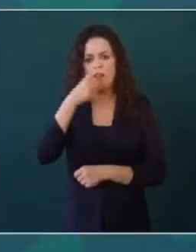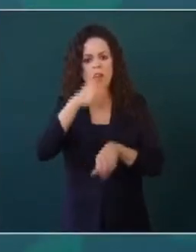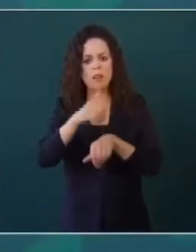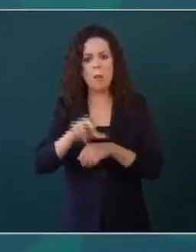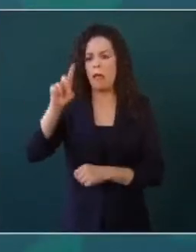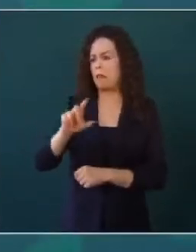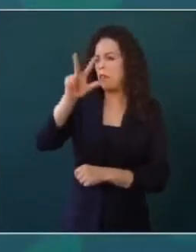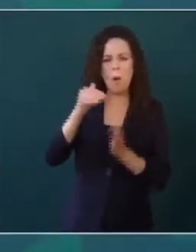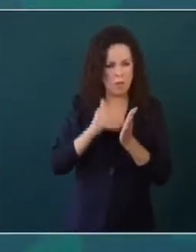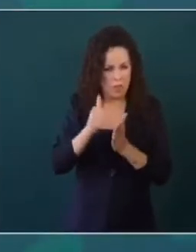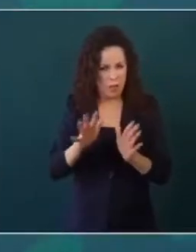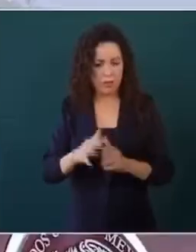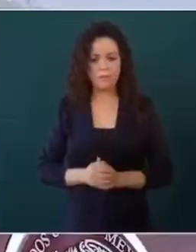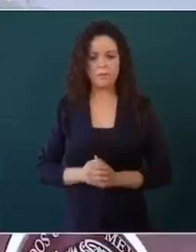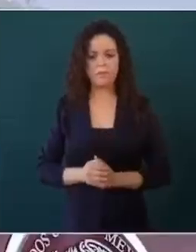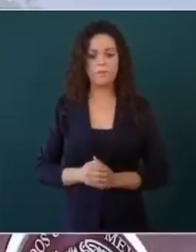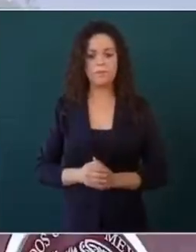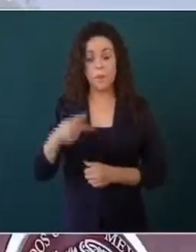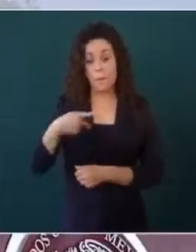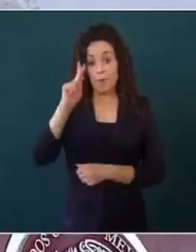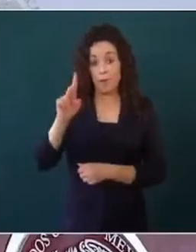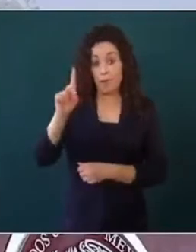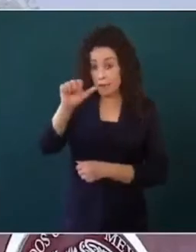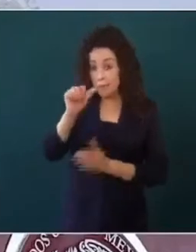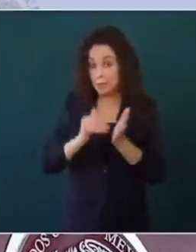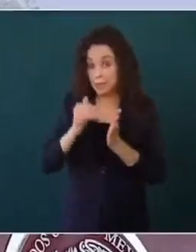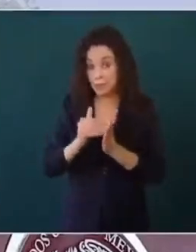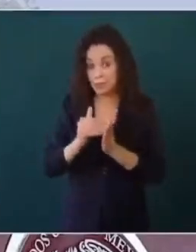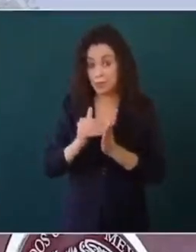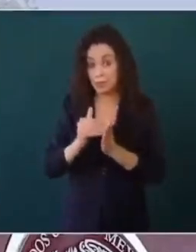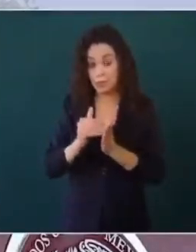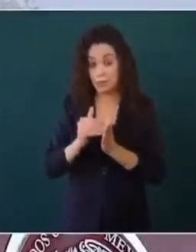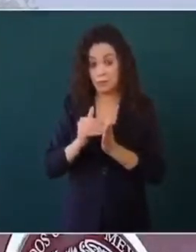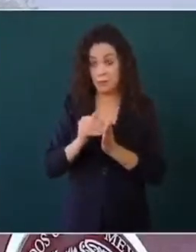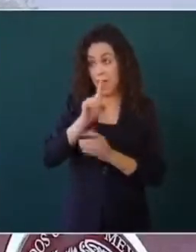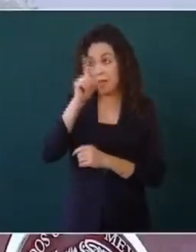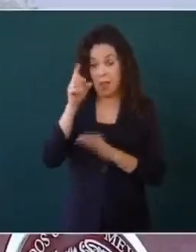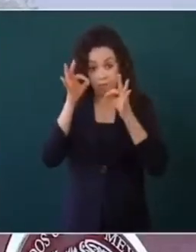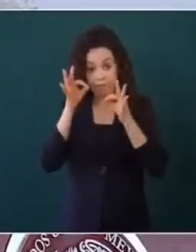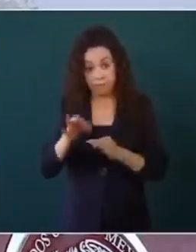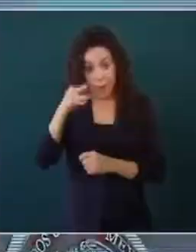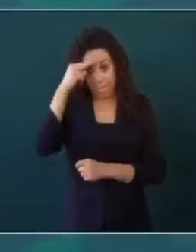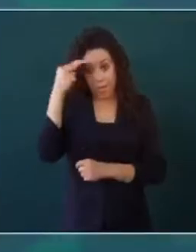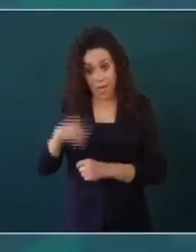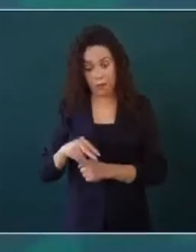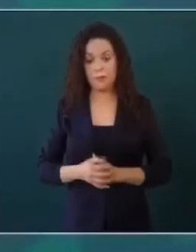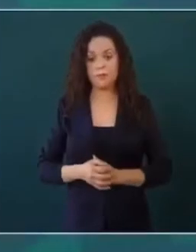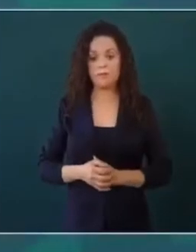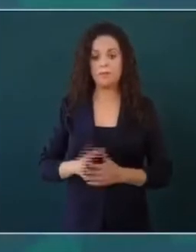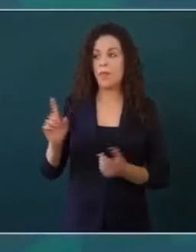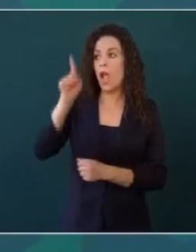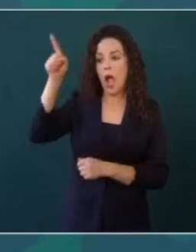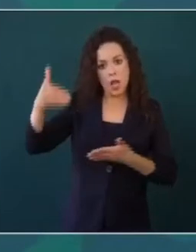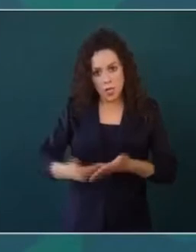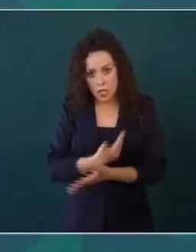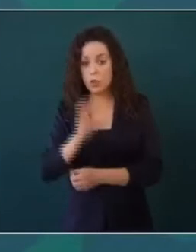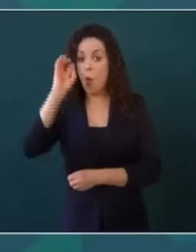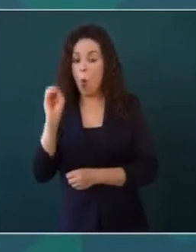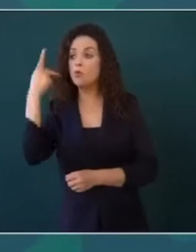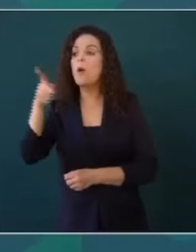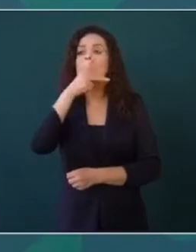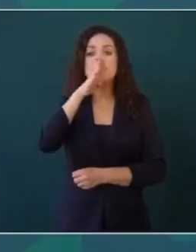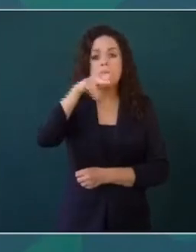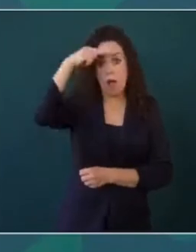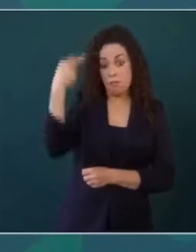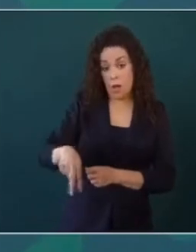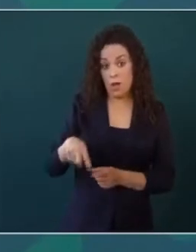millones, pero hablar de 36 millones en Casa Blanca de mexicanos, quienes nacieron allá o son de padres mexicanos, eso me dio